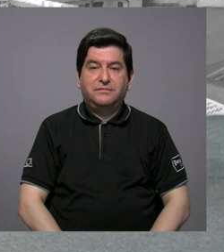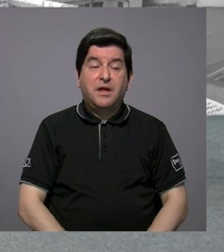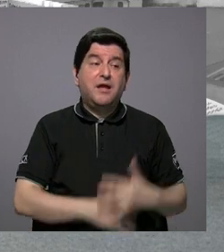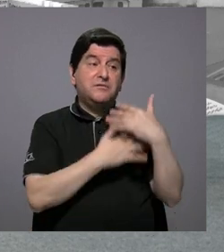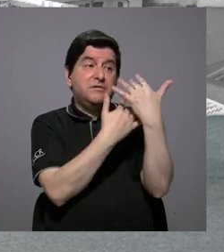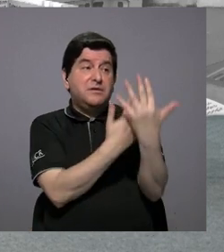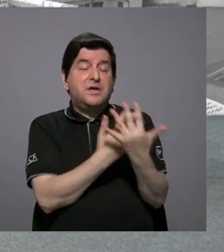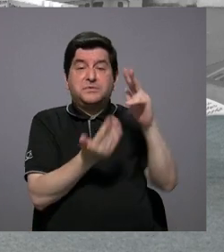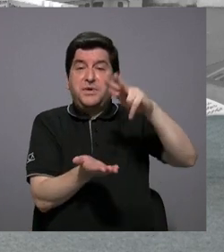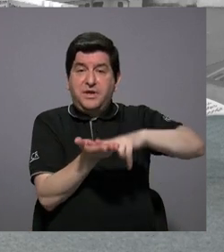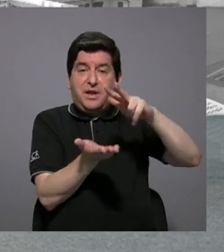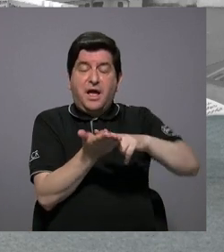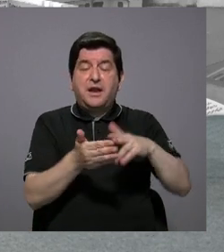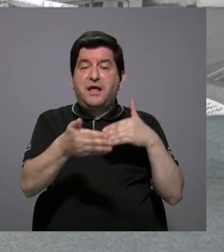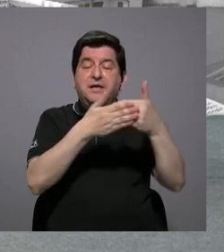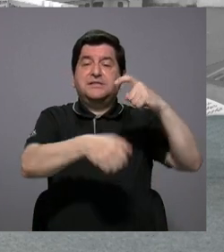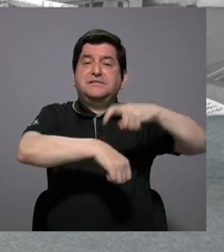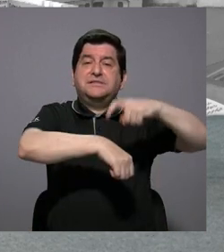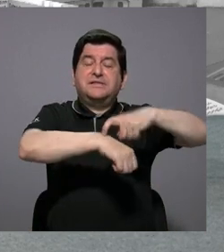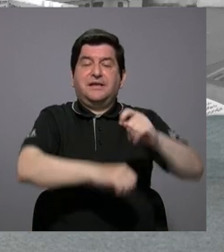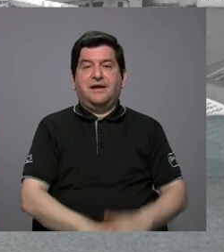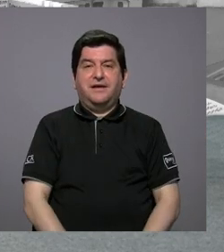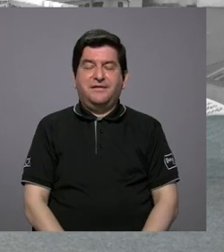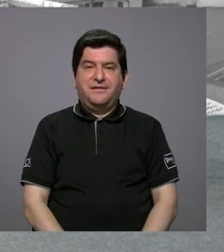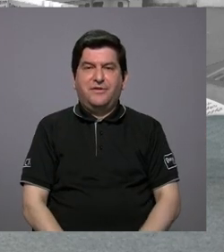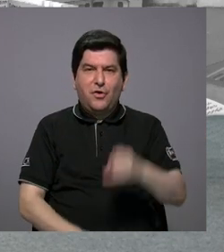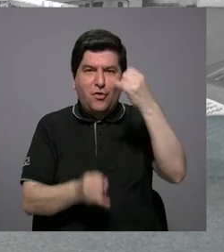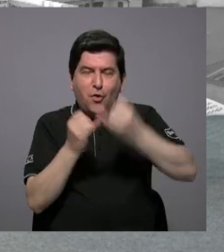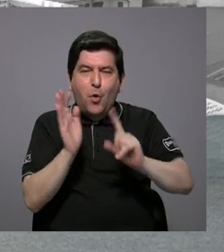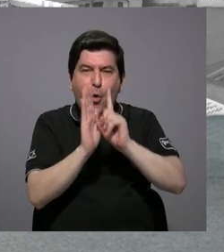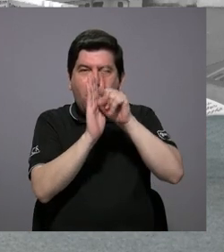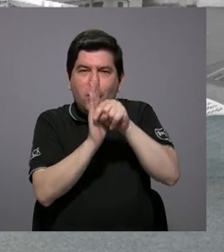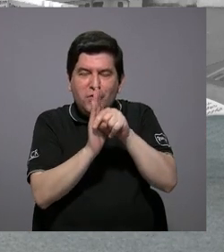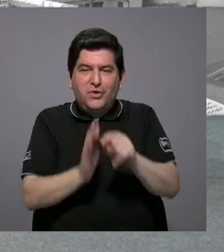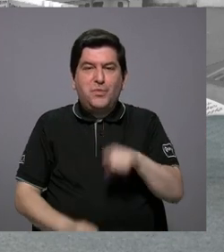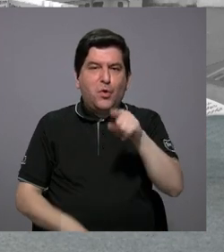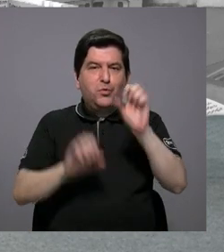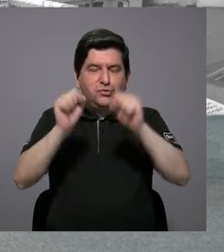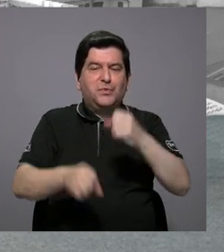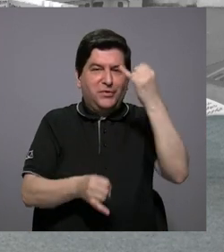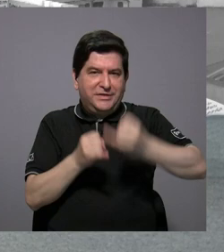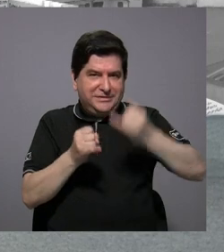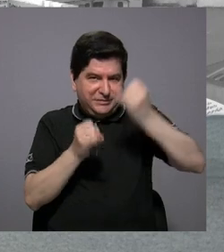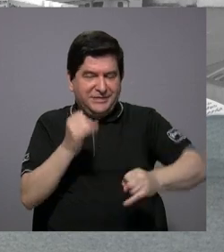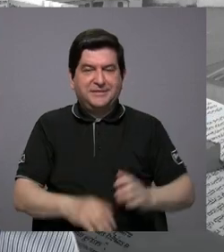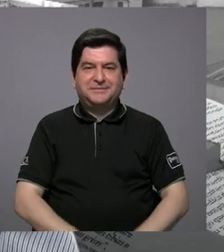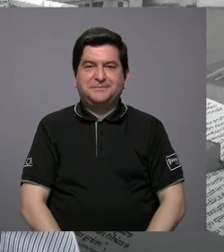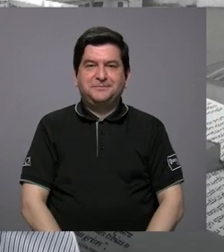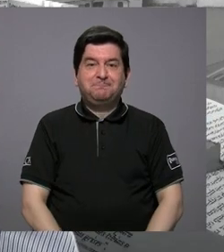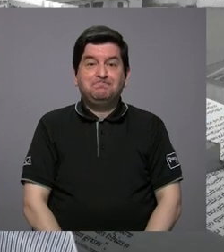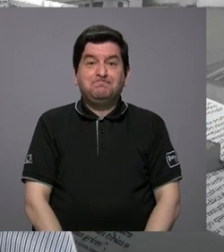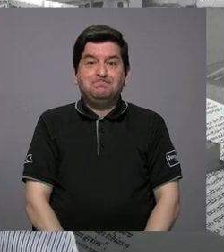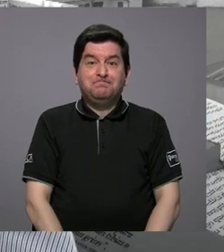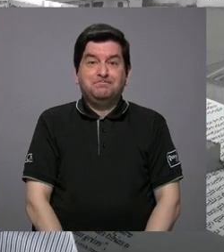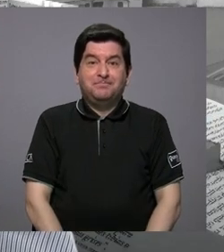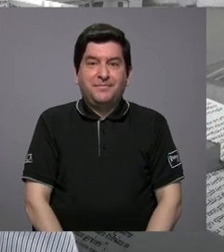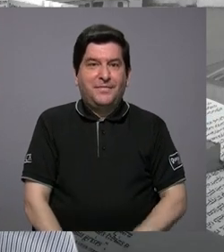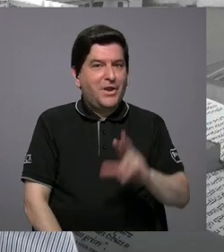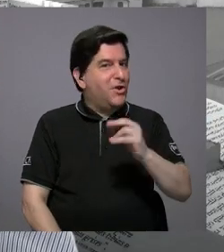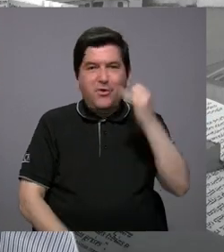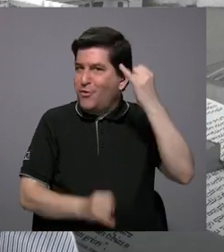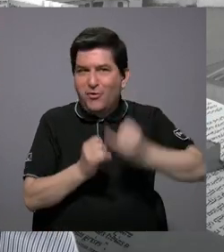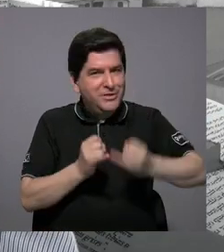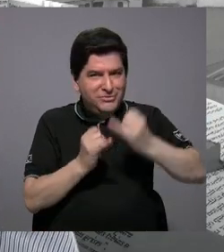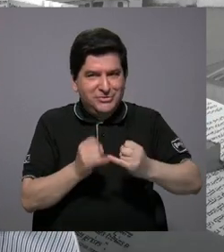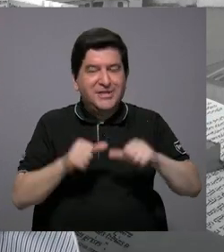esperamos que lo aprueben próximamente. Le dejo el último minuto para que usted haga el cierre. Bueno, esto no va a ser un cierre,